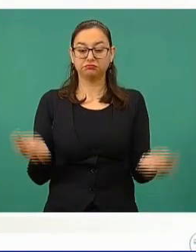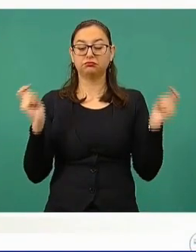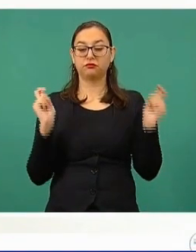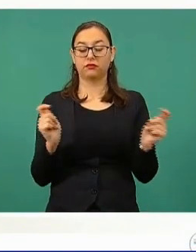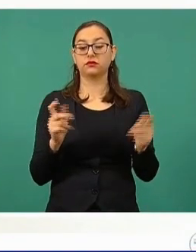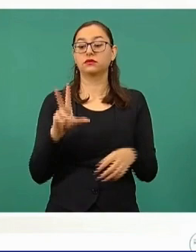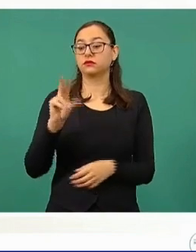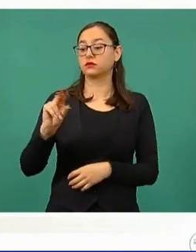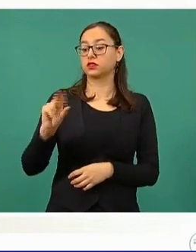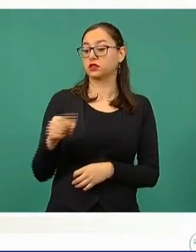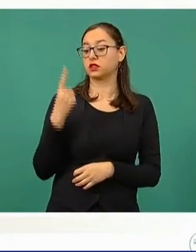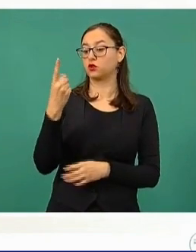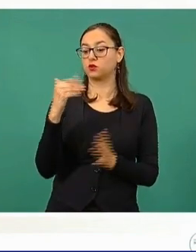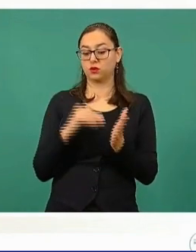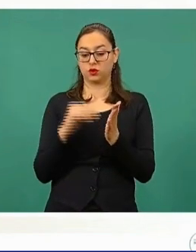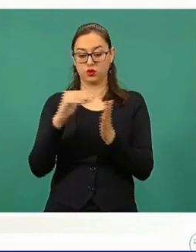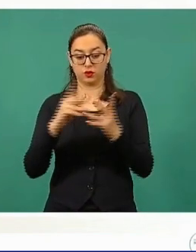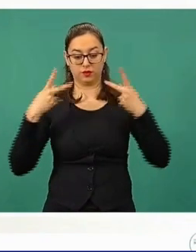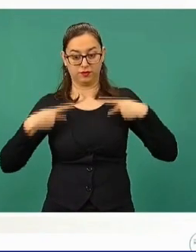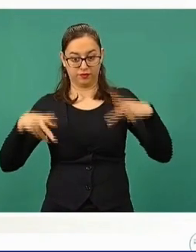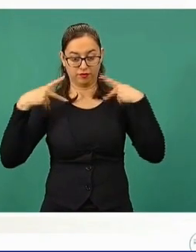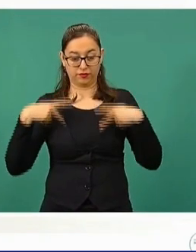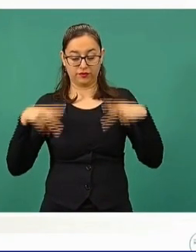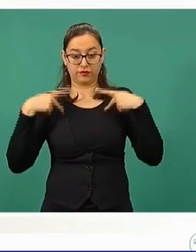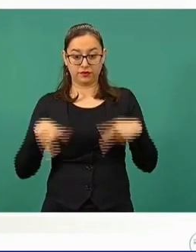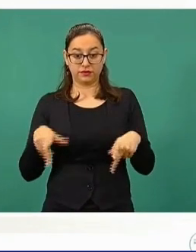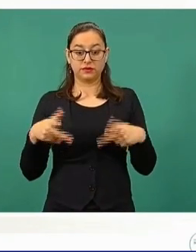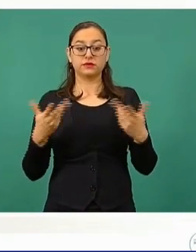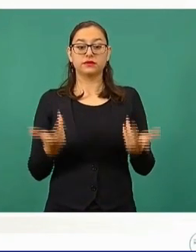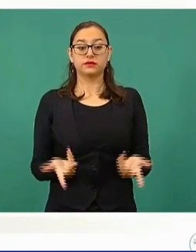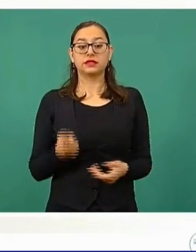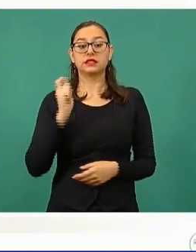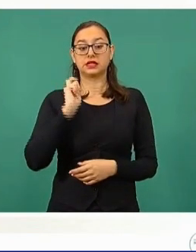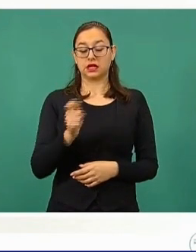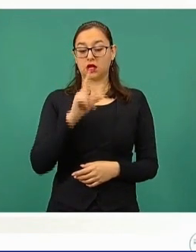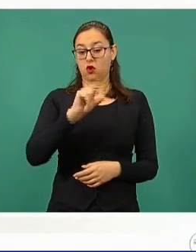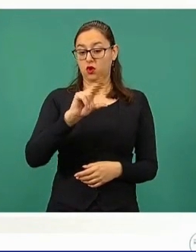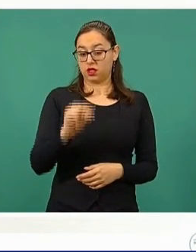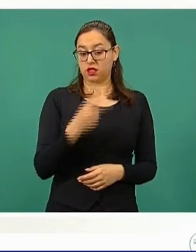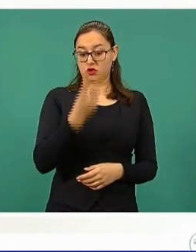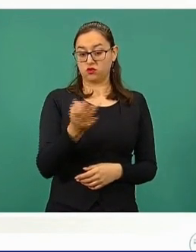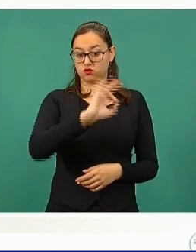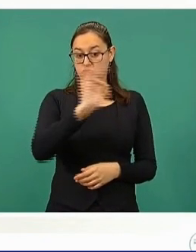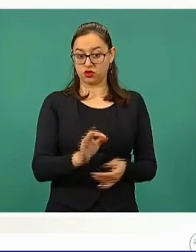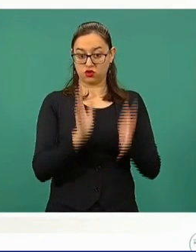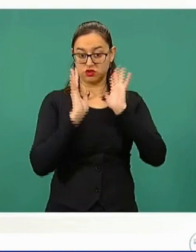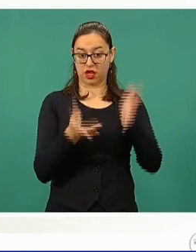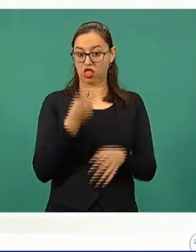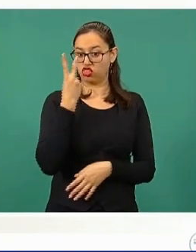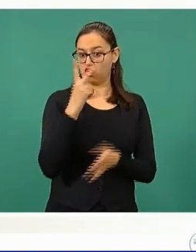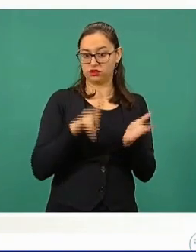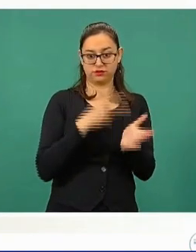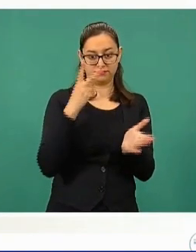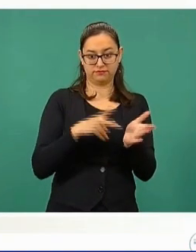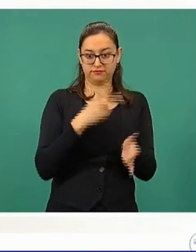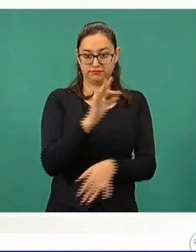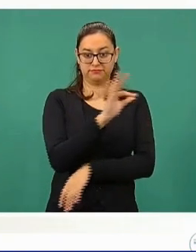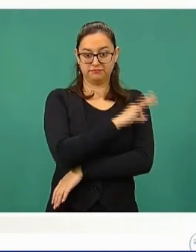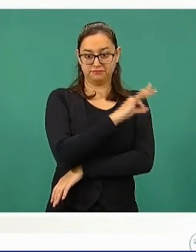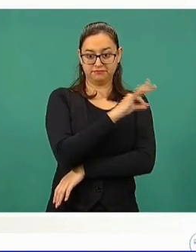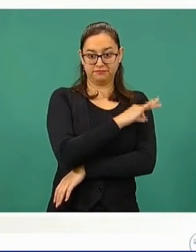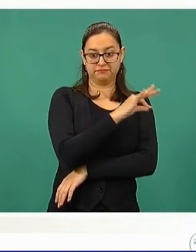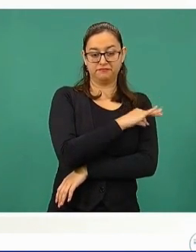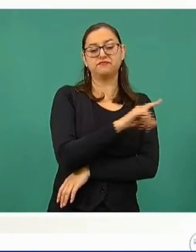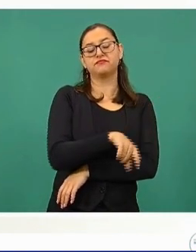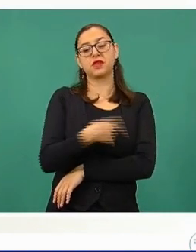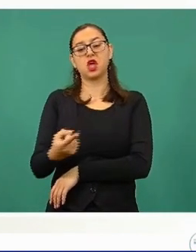81 millones de personas y la gran mayoría, 82 por ciento, con el esquema completo. El restante que está en espera de